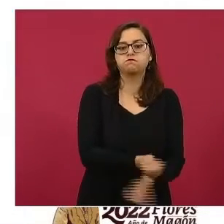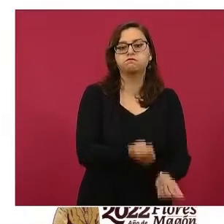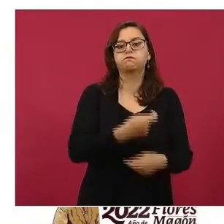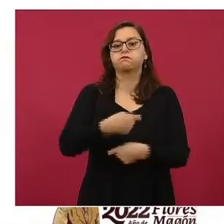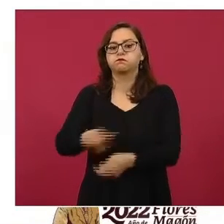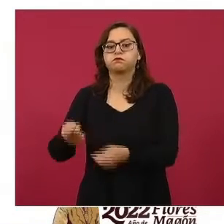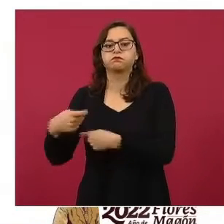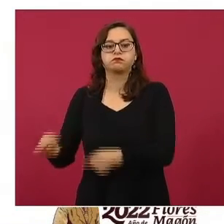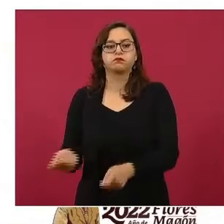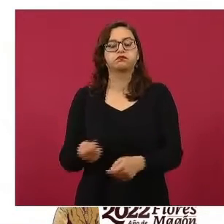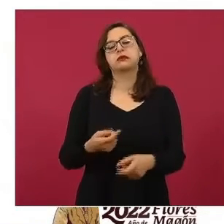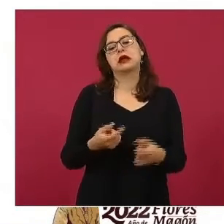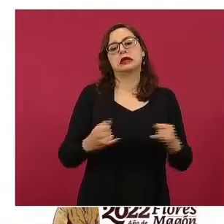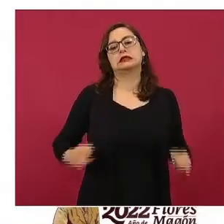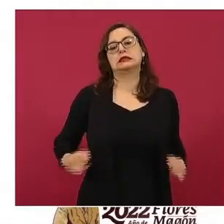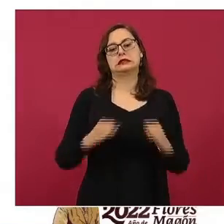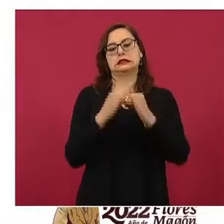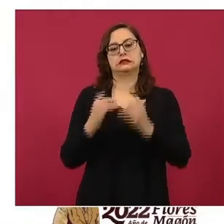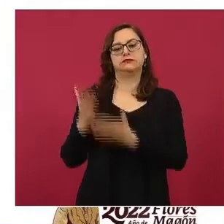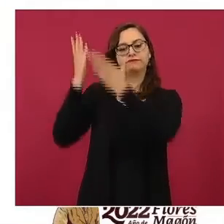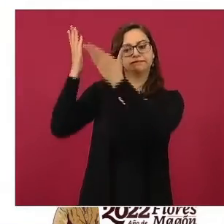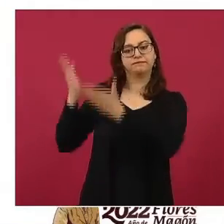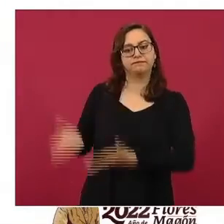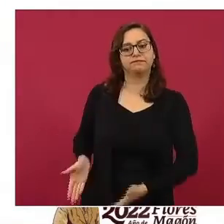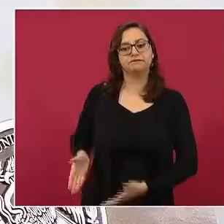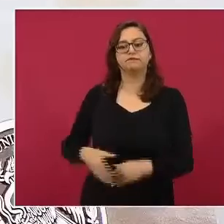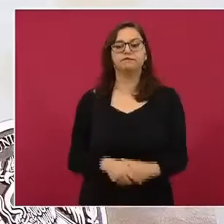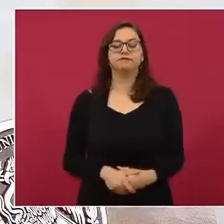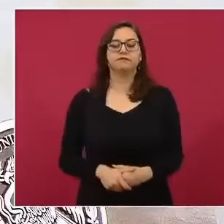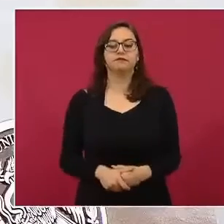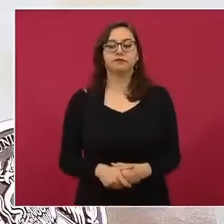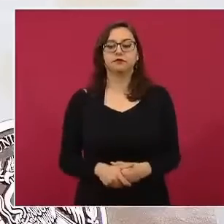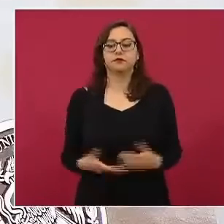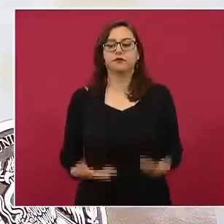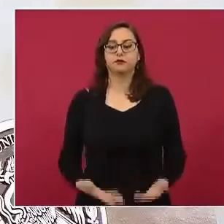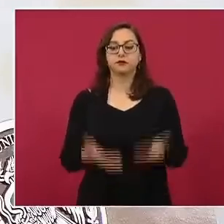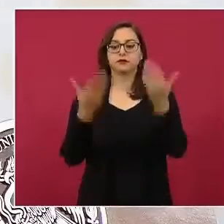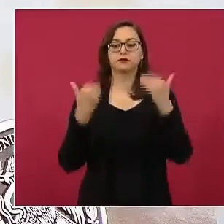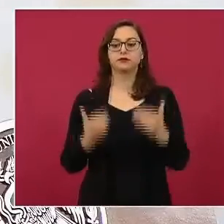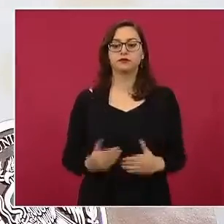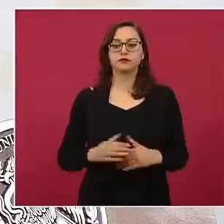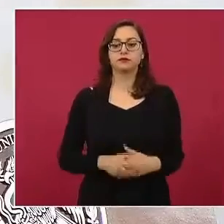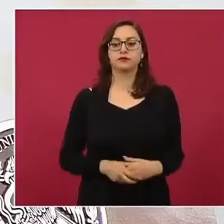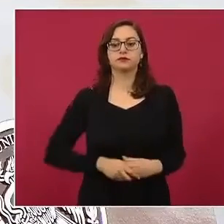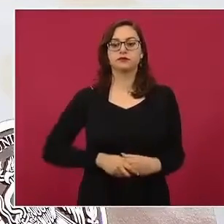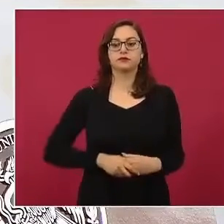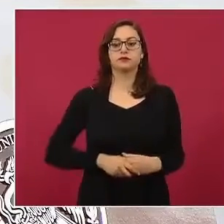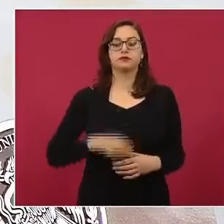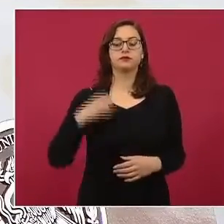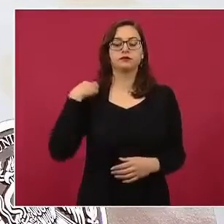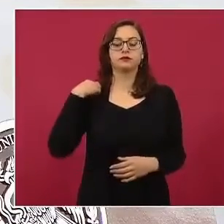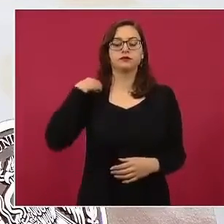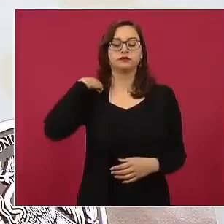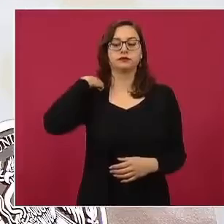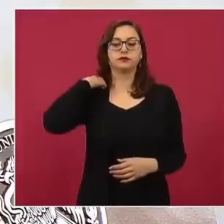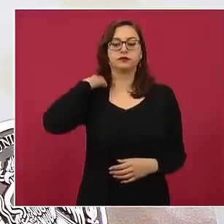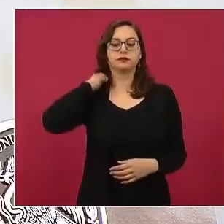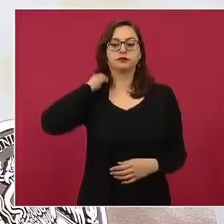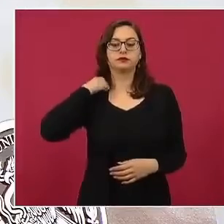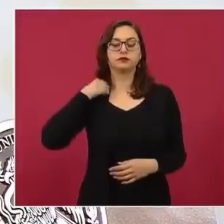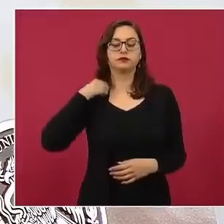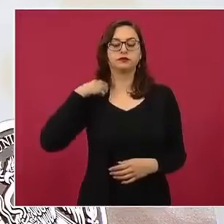las instituciones enlistadas en la tabla. En la siguiente, en relación a la distribución de